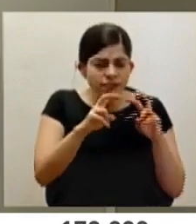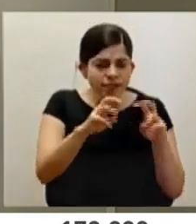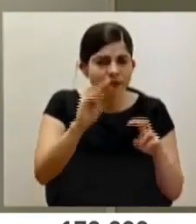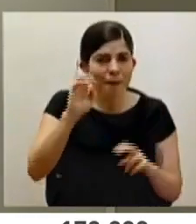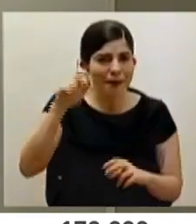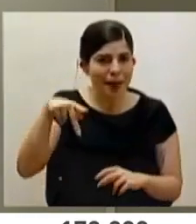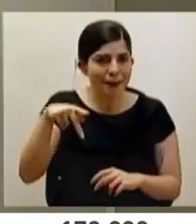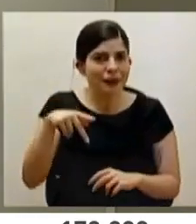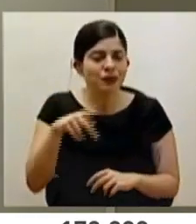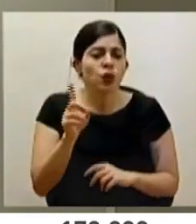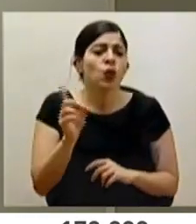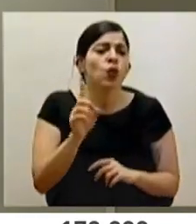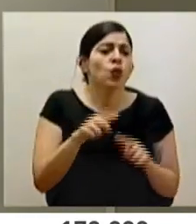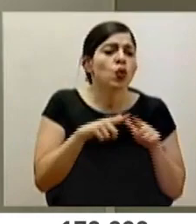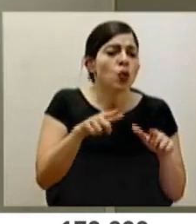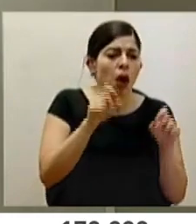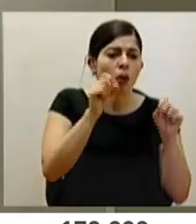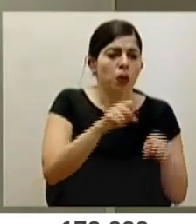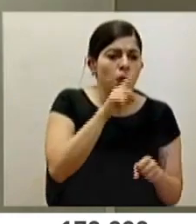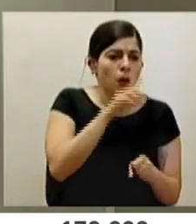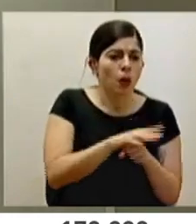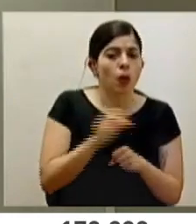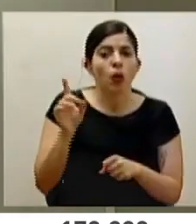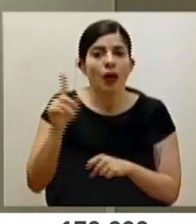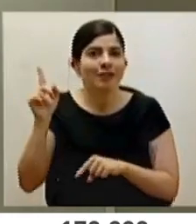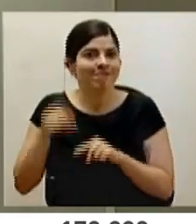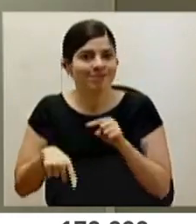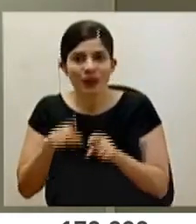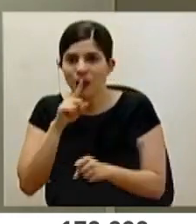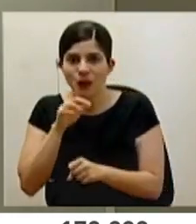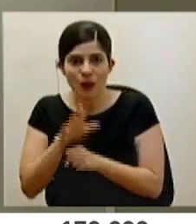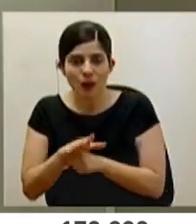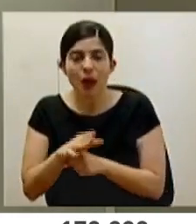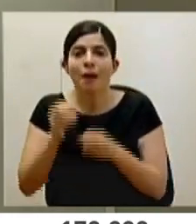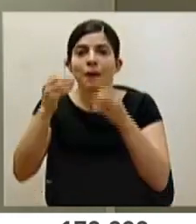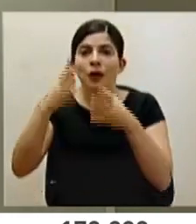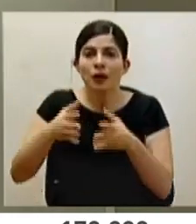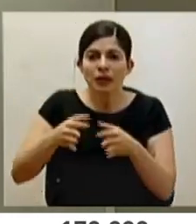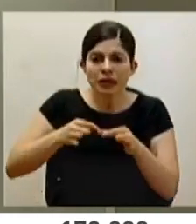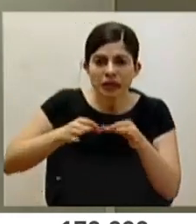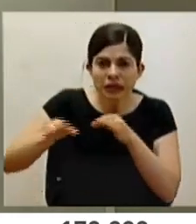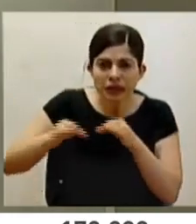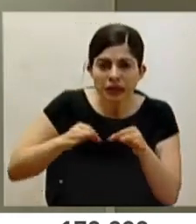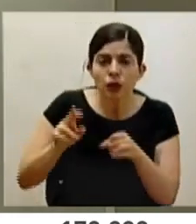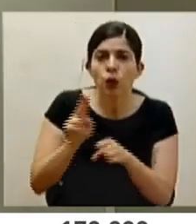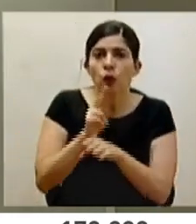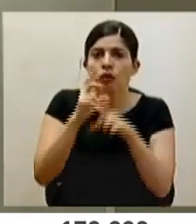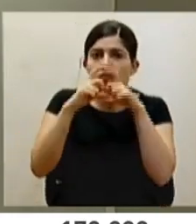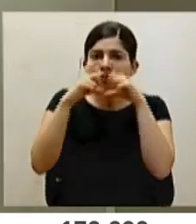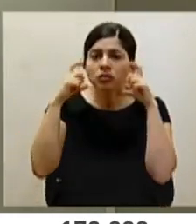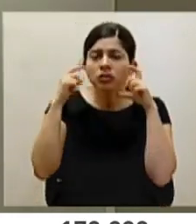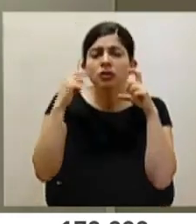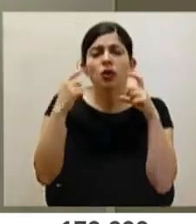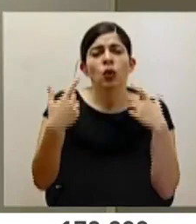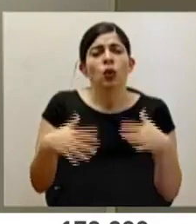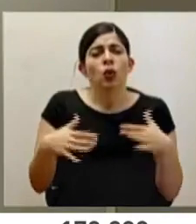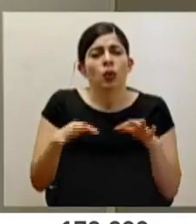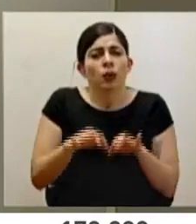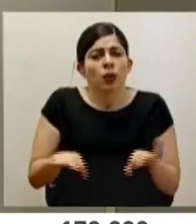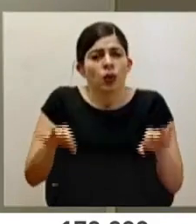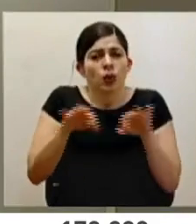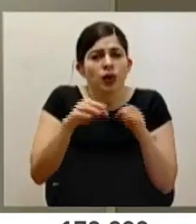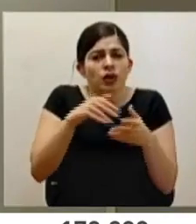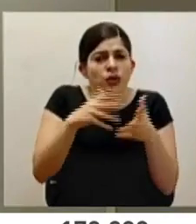del MEP, de cuáles sitios pueden cumplir, cuáles no, el seguimiento a la instrucción que se le ha dado a los profesores, el uso de las mascarillas, importantísimo en los